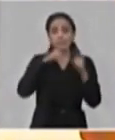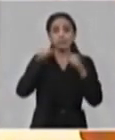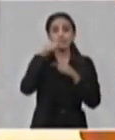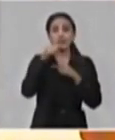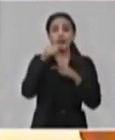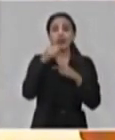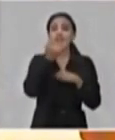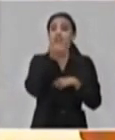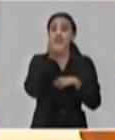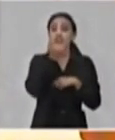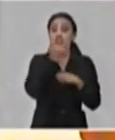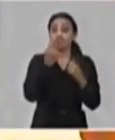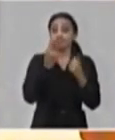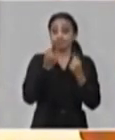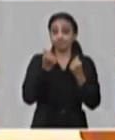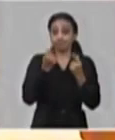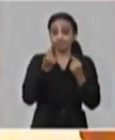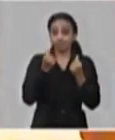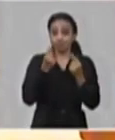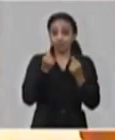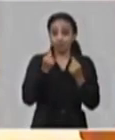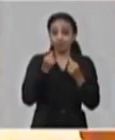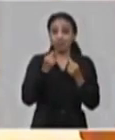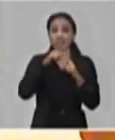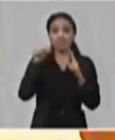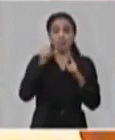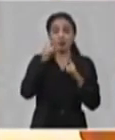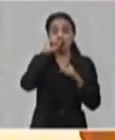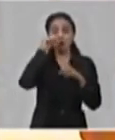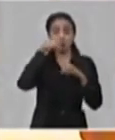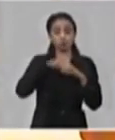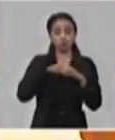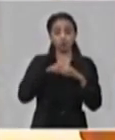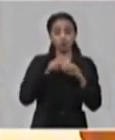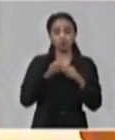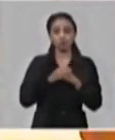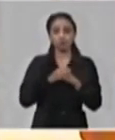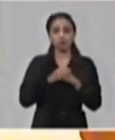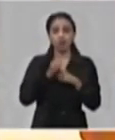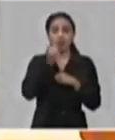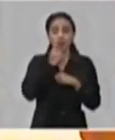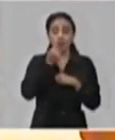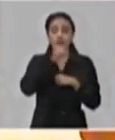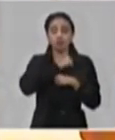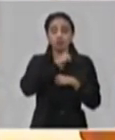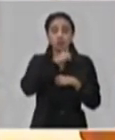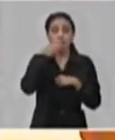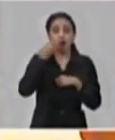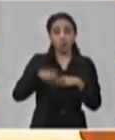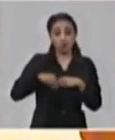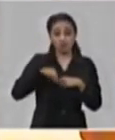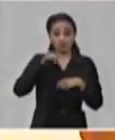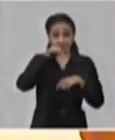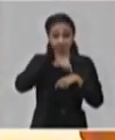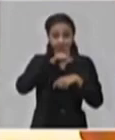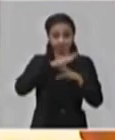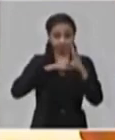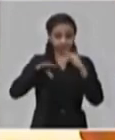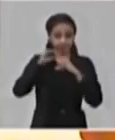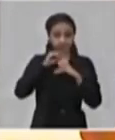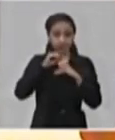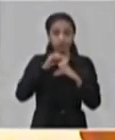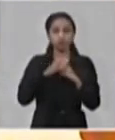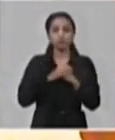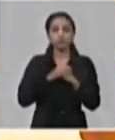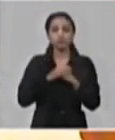financieras y con los combustibles. A propósito, quiero aprovechar la oportunidad para en